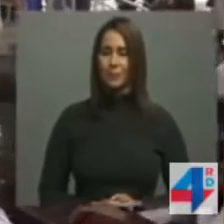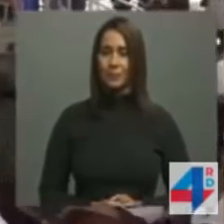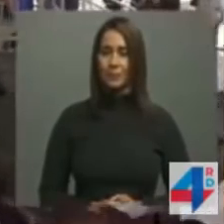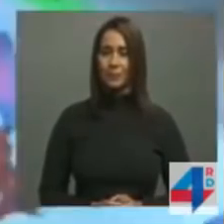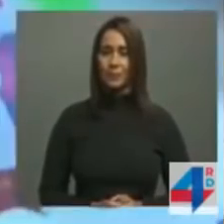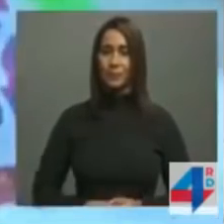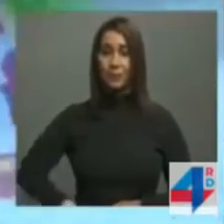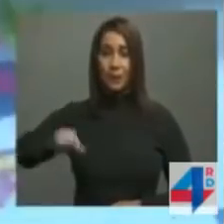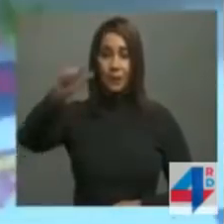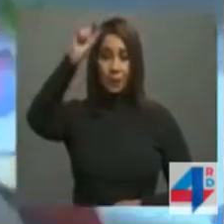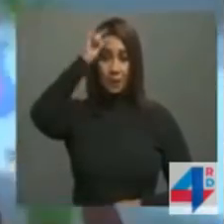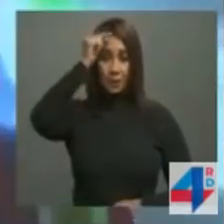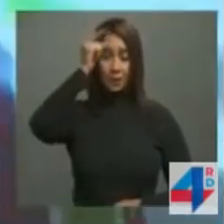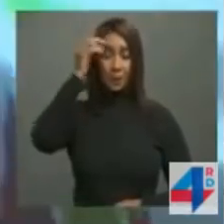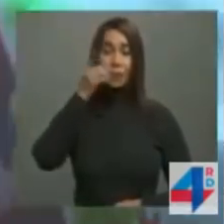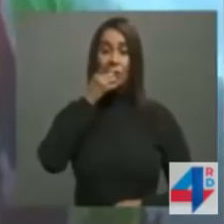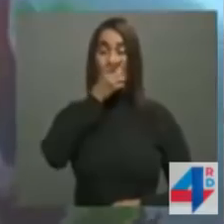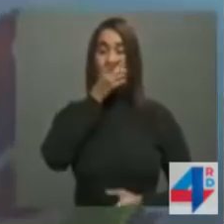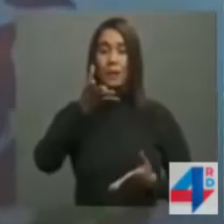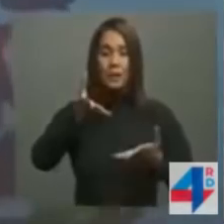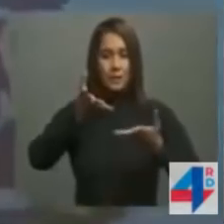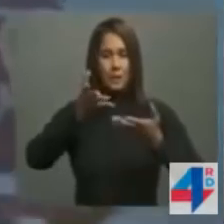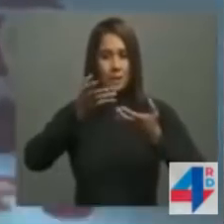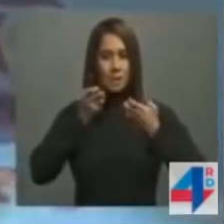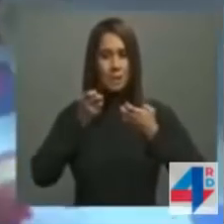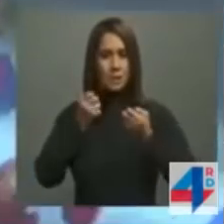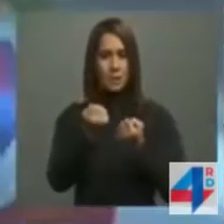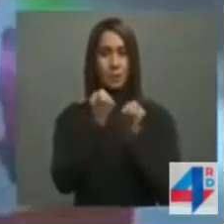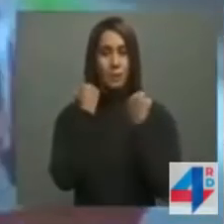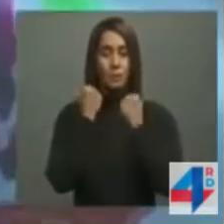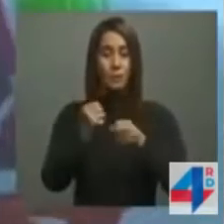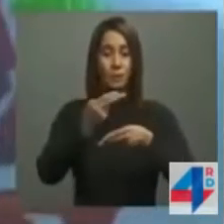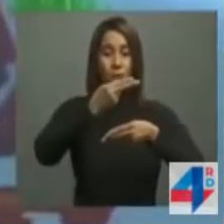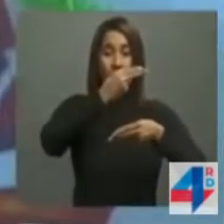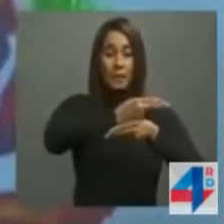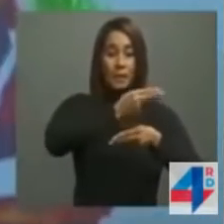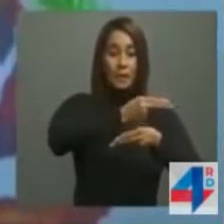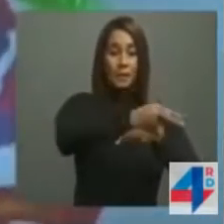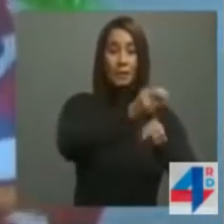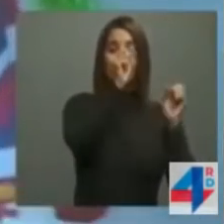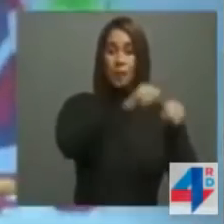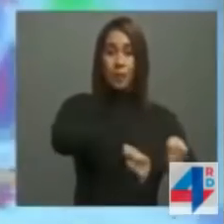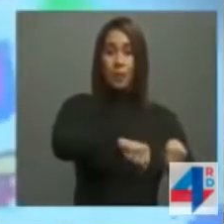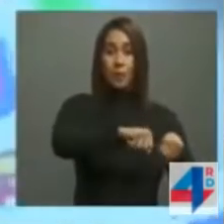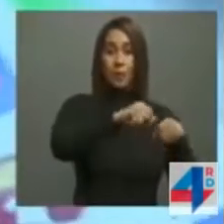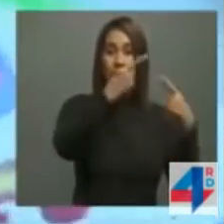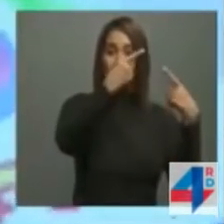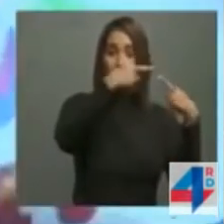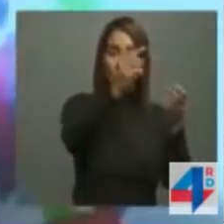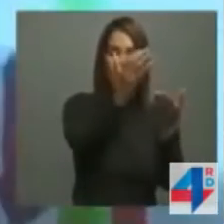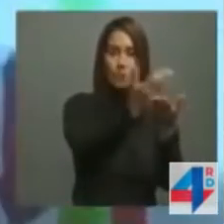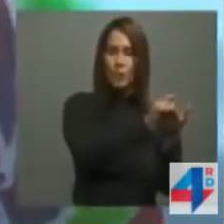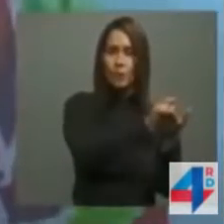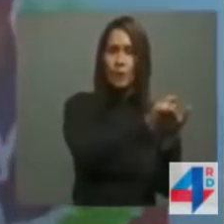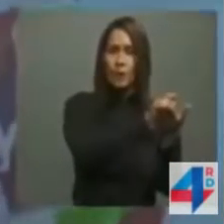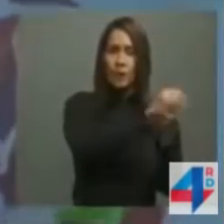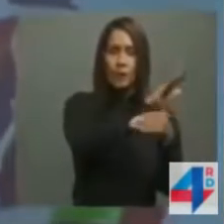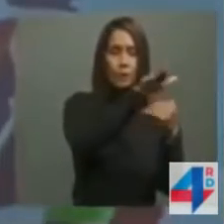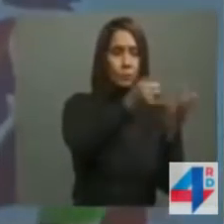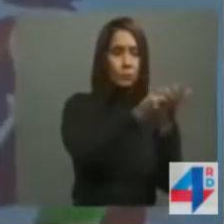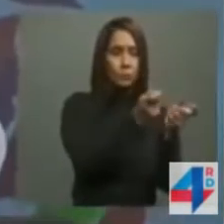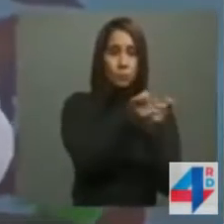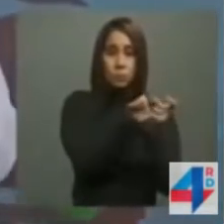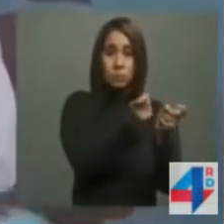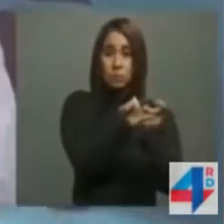El gobierno dominicano desea con fuerza que Haití logre recuperar lo antes posible el